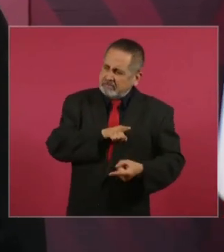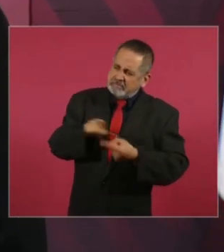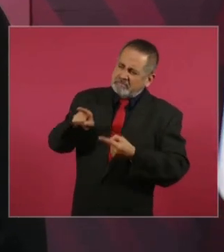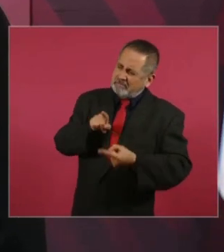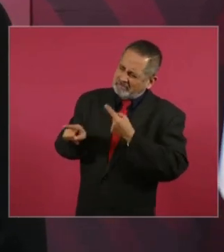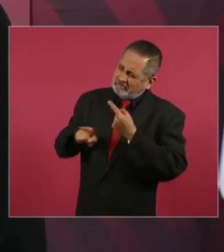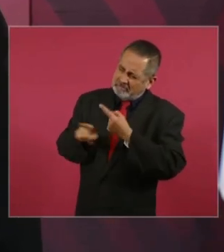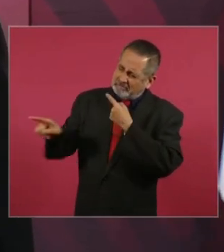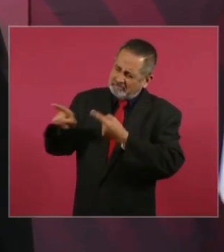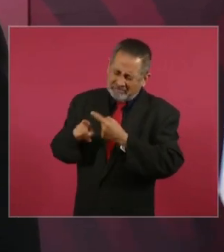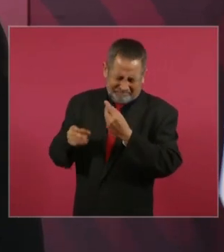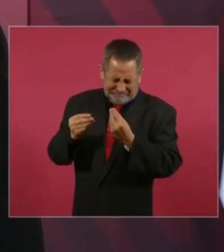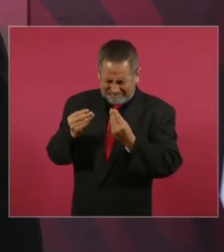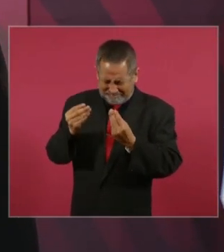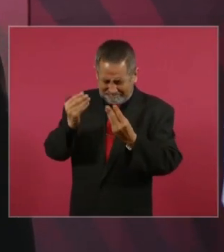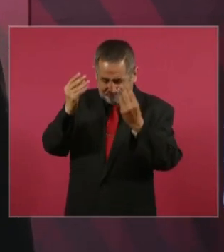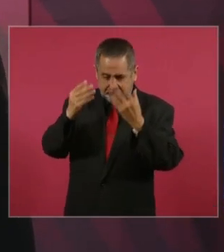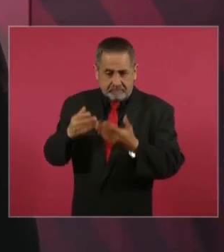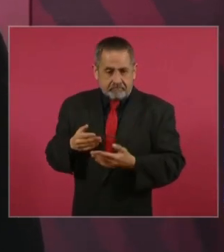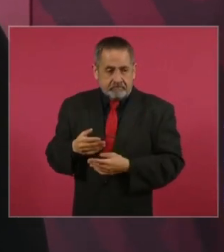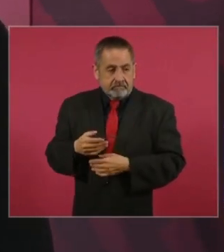presidente como ahora.